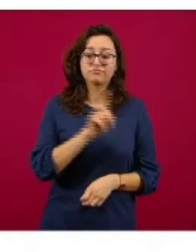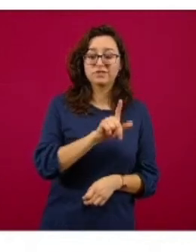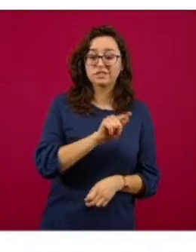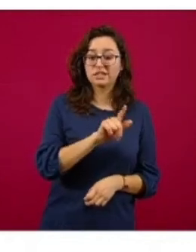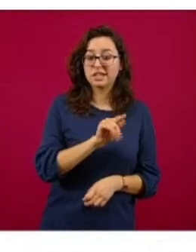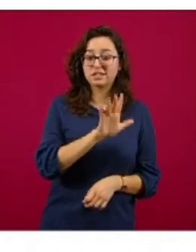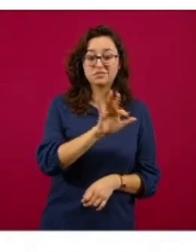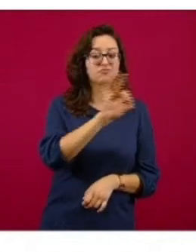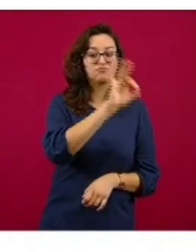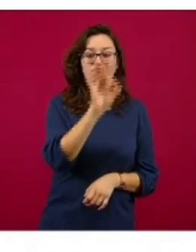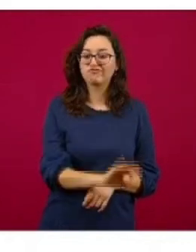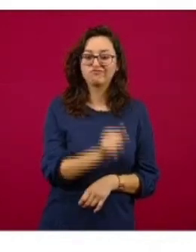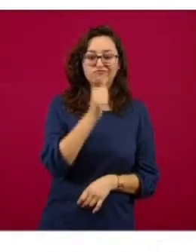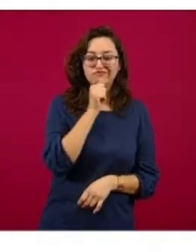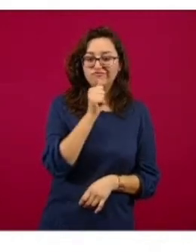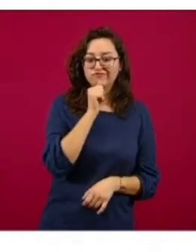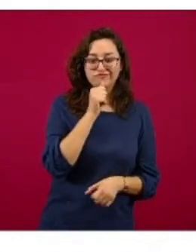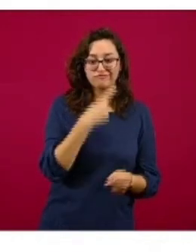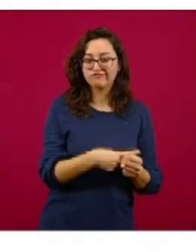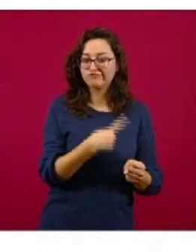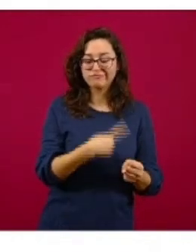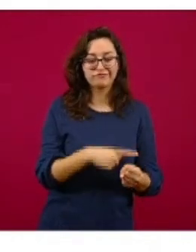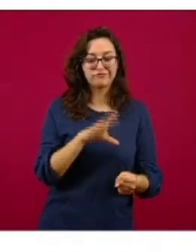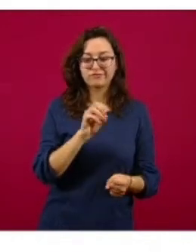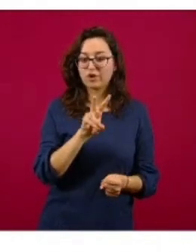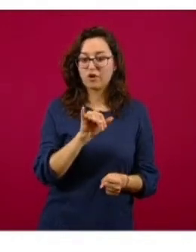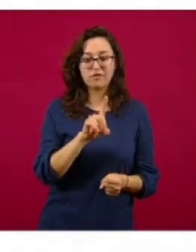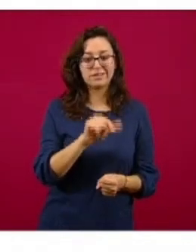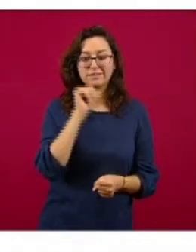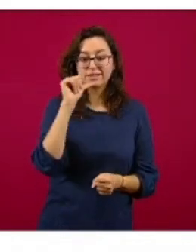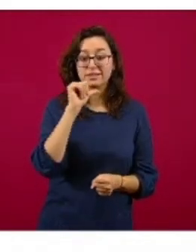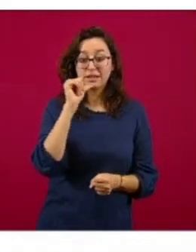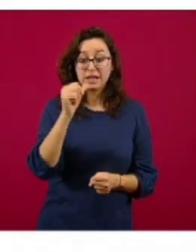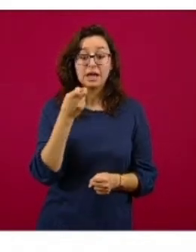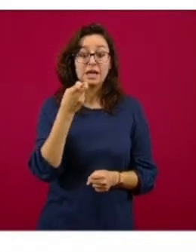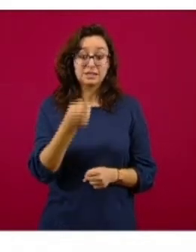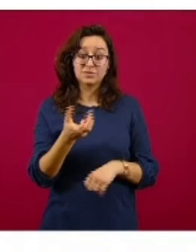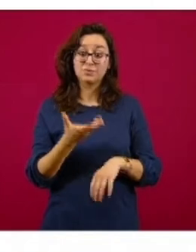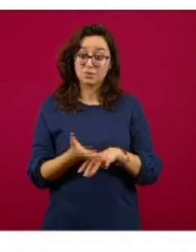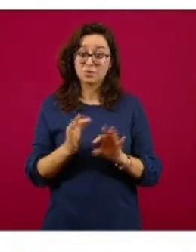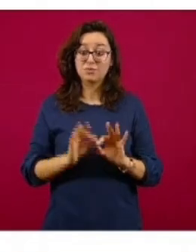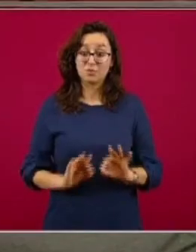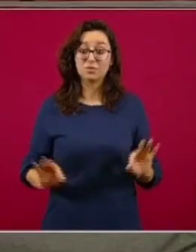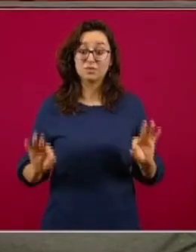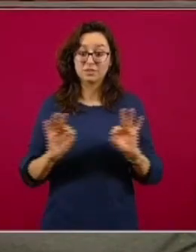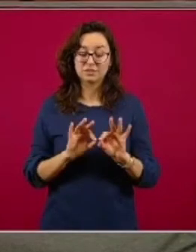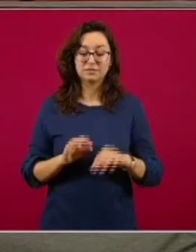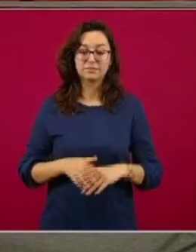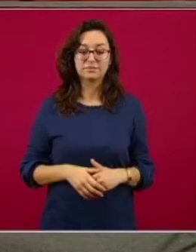negativos. Muy importante saber esto. La siguiente, por favor.